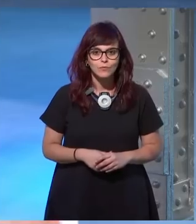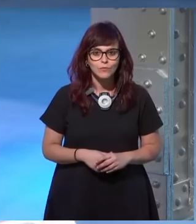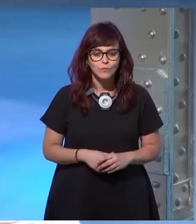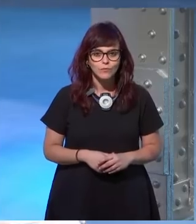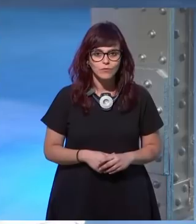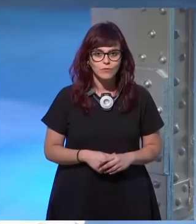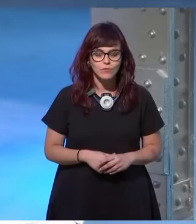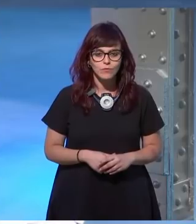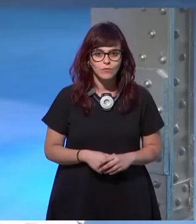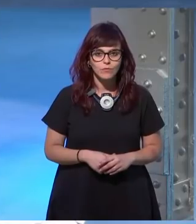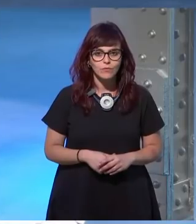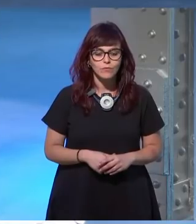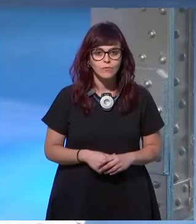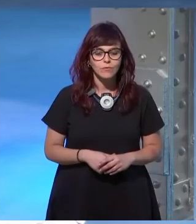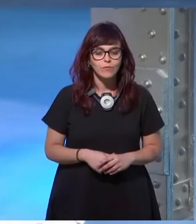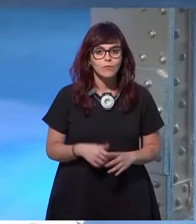creo